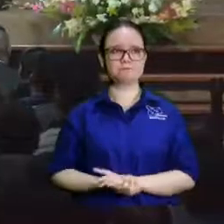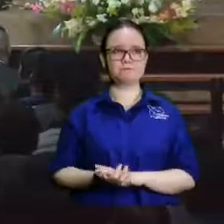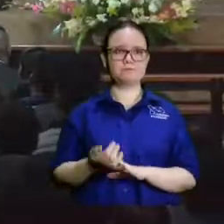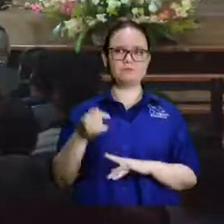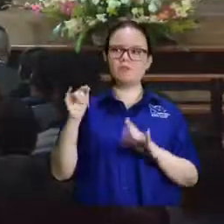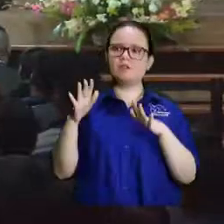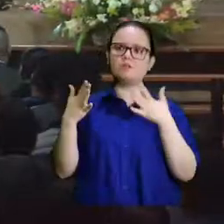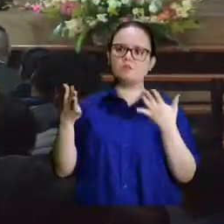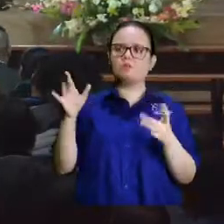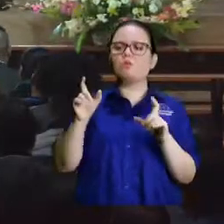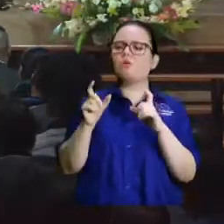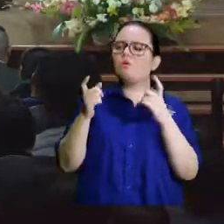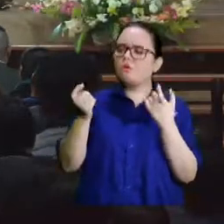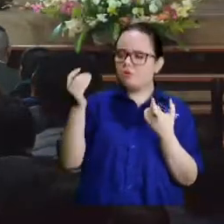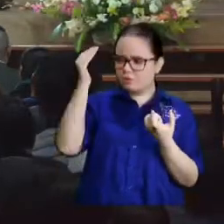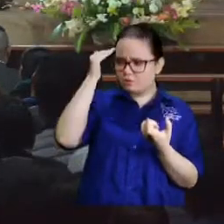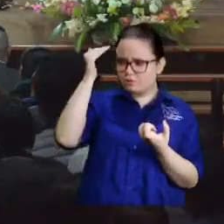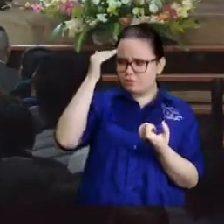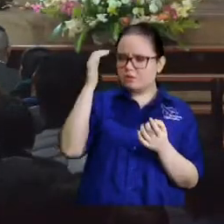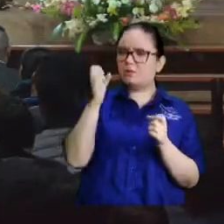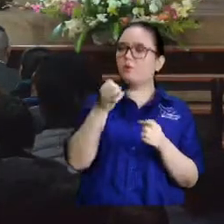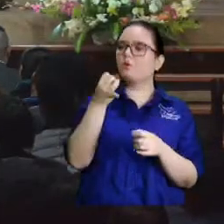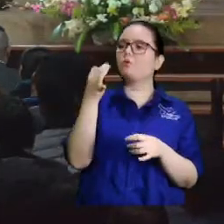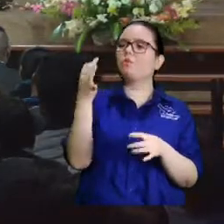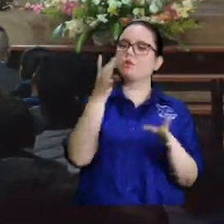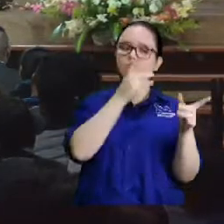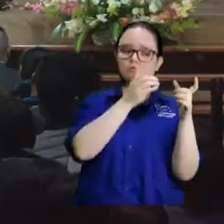qué? ¿cuántos equipos has dirigido?